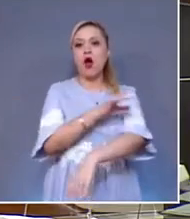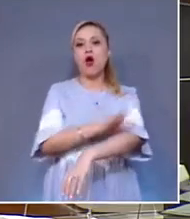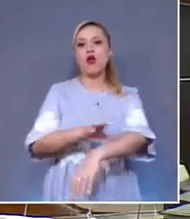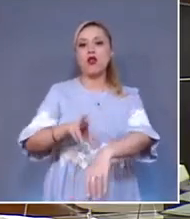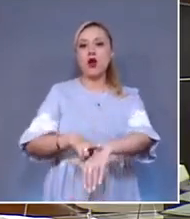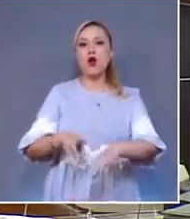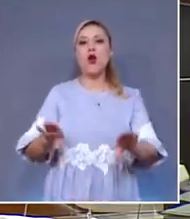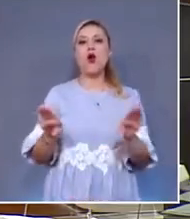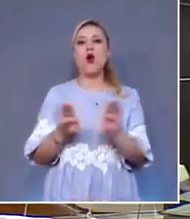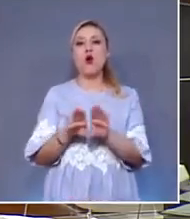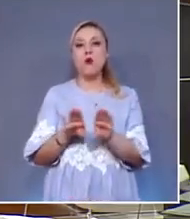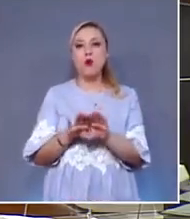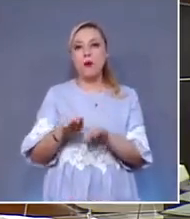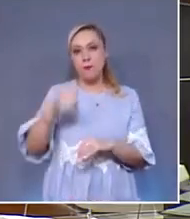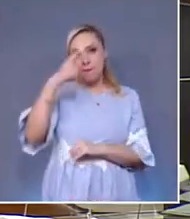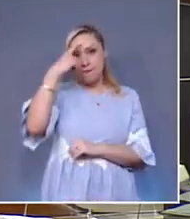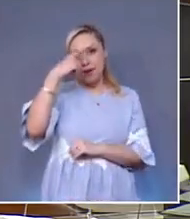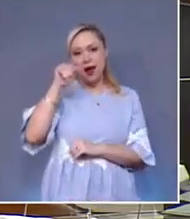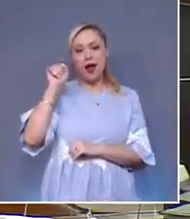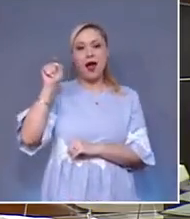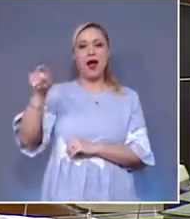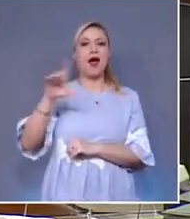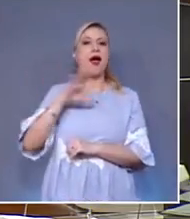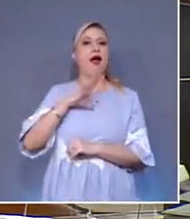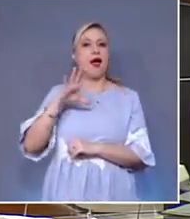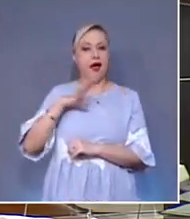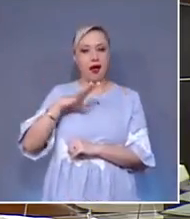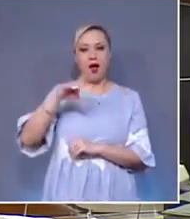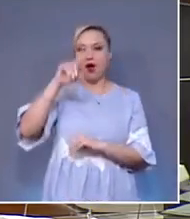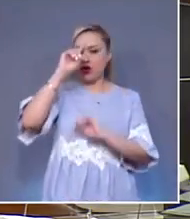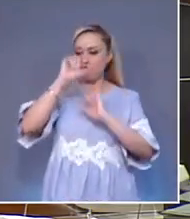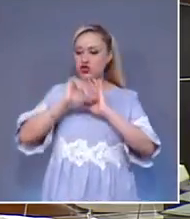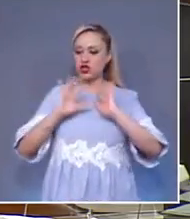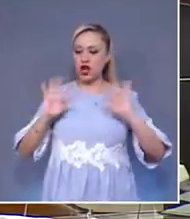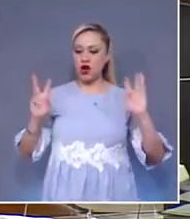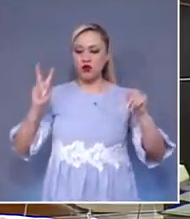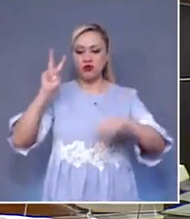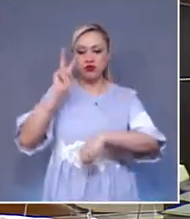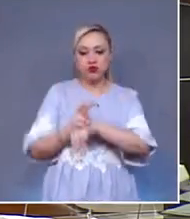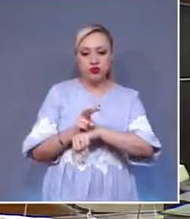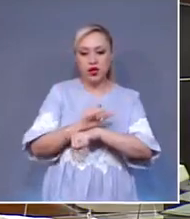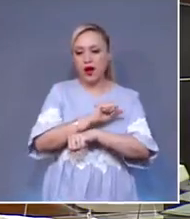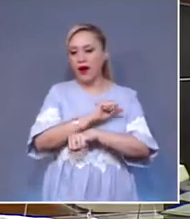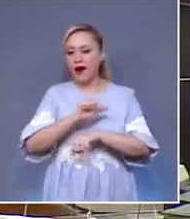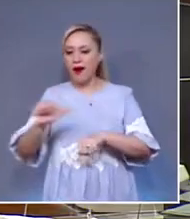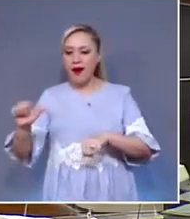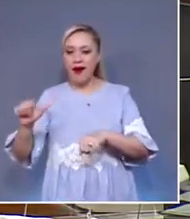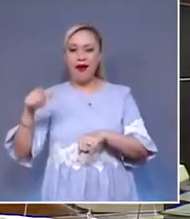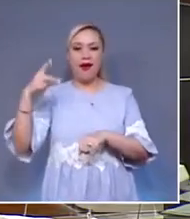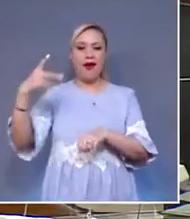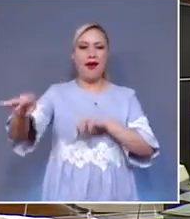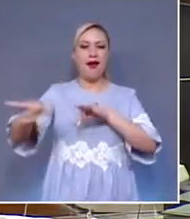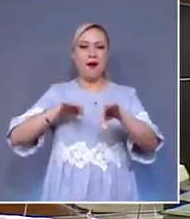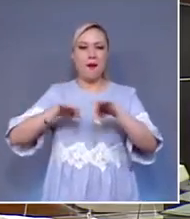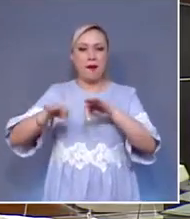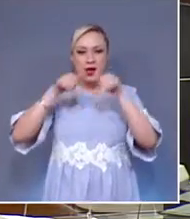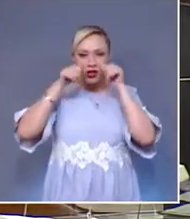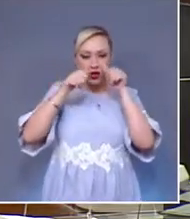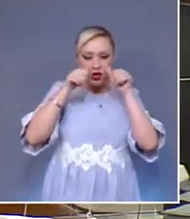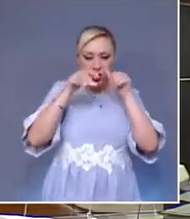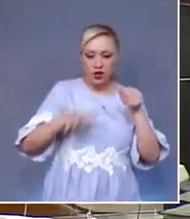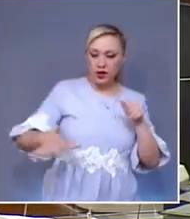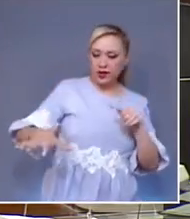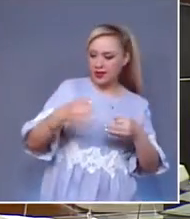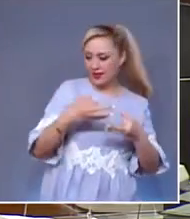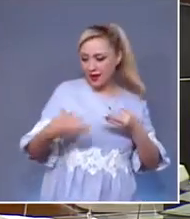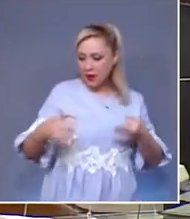ubican los consejos estatales de ordenamiento territorial y urbano. Es importante señalar que el legislador local, al